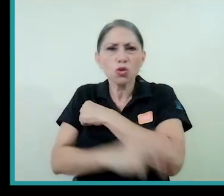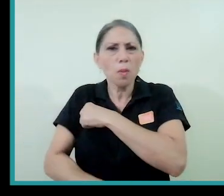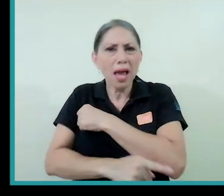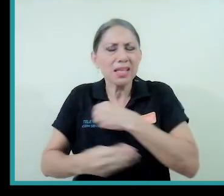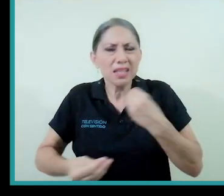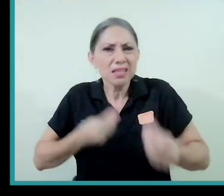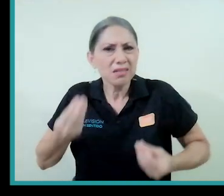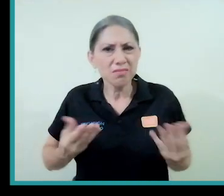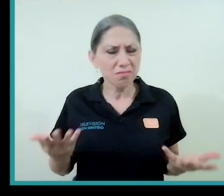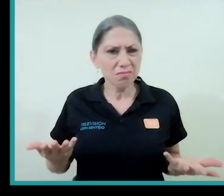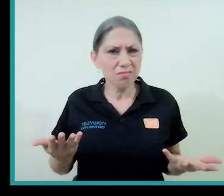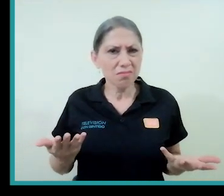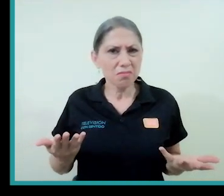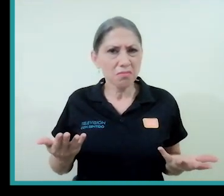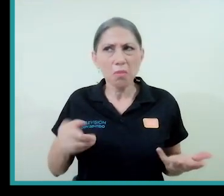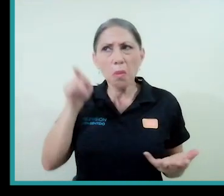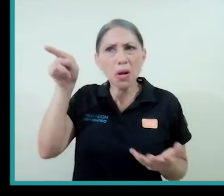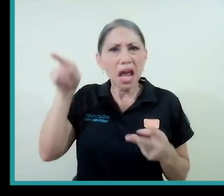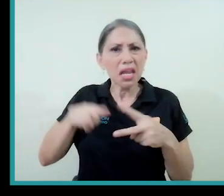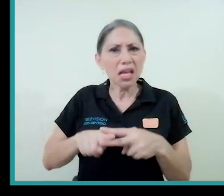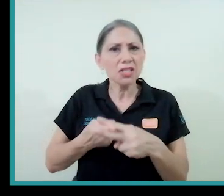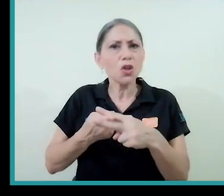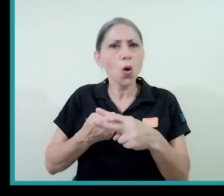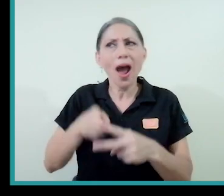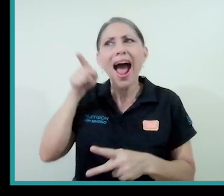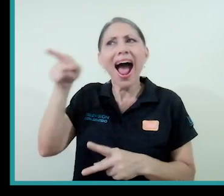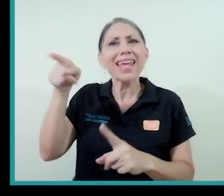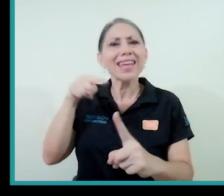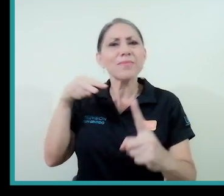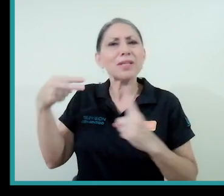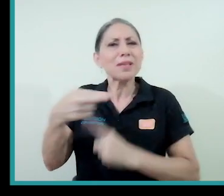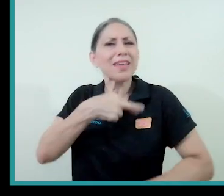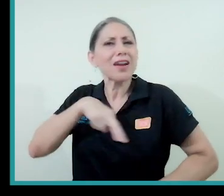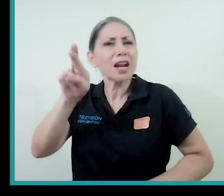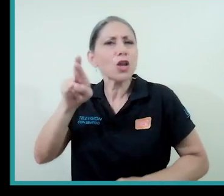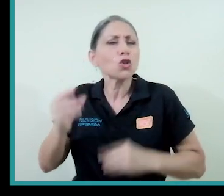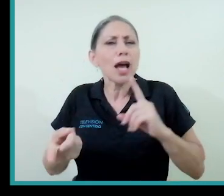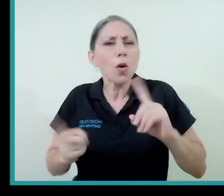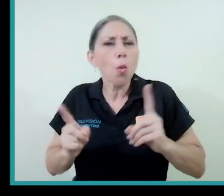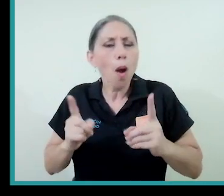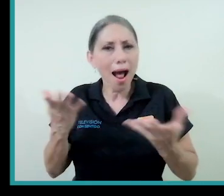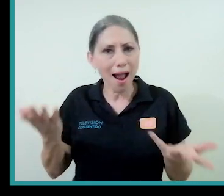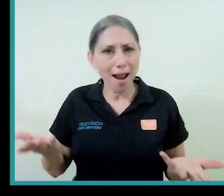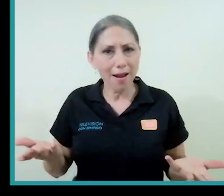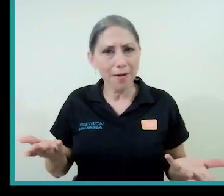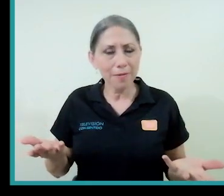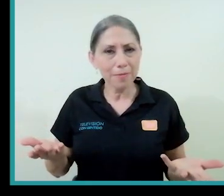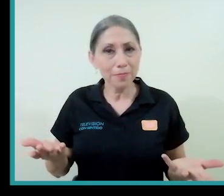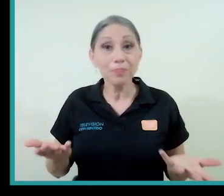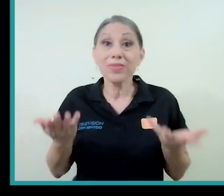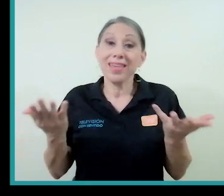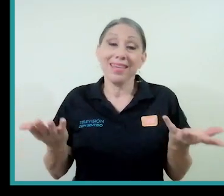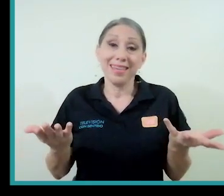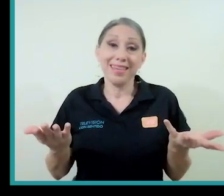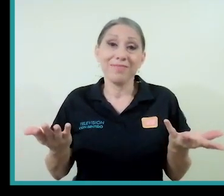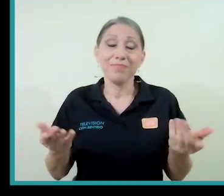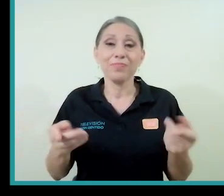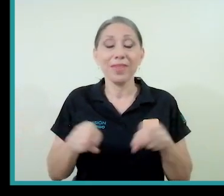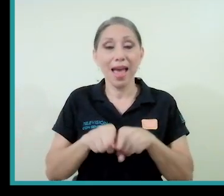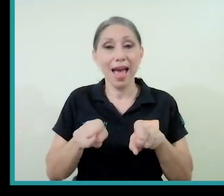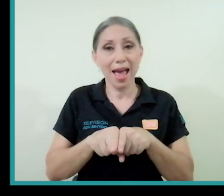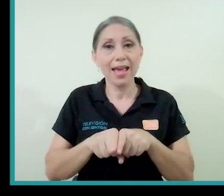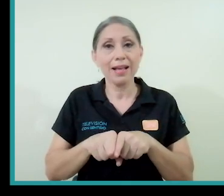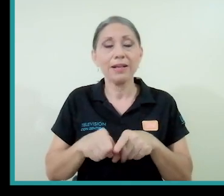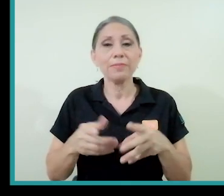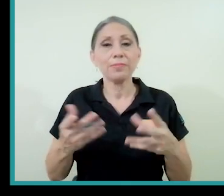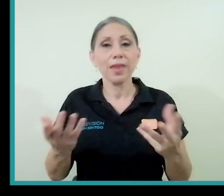Solo para mencionar, porque ahí nació, ¿verdad? ¿Cuál es la lectura religiosa que se hace de una situación como esta? Y obviando,